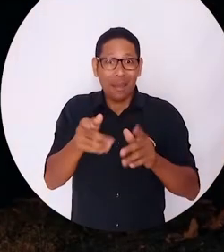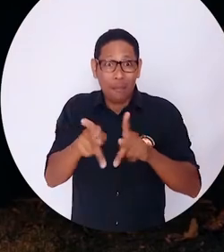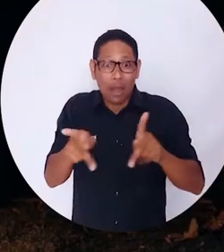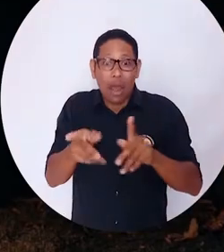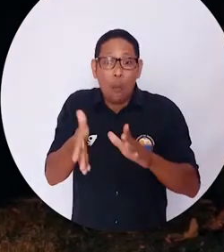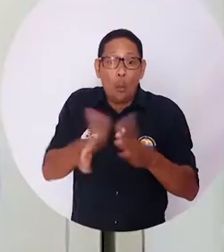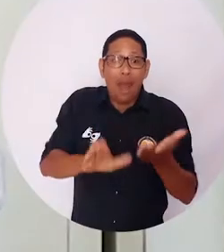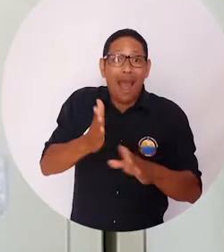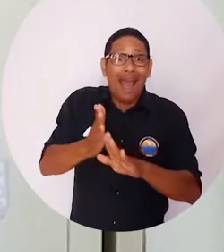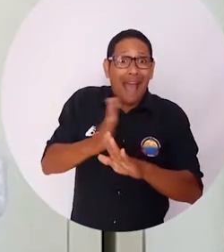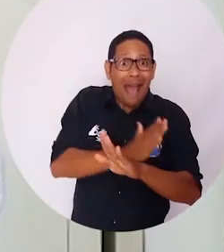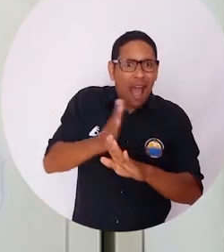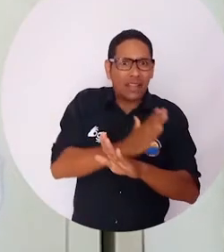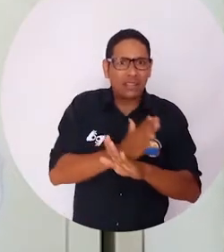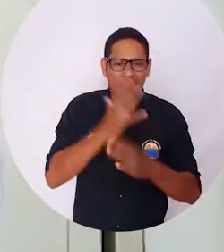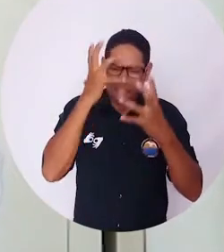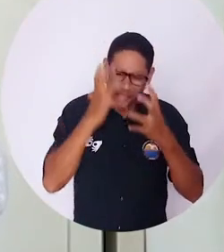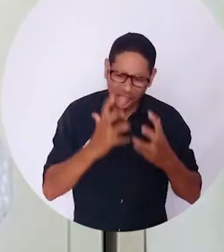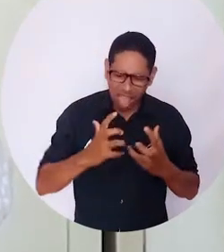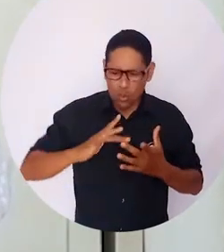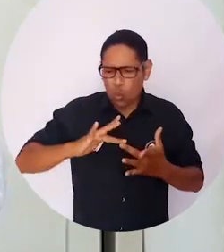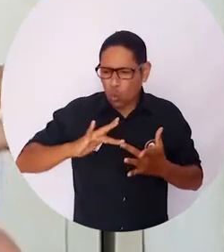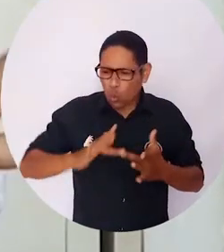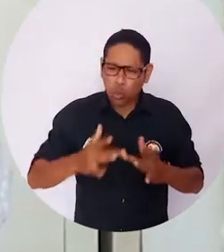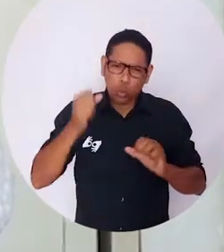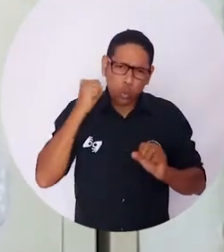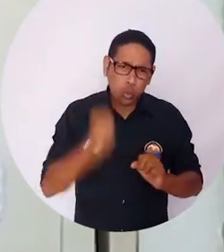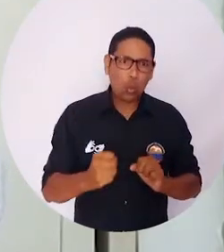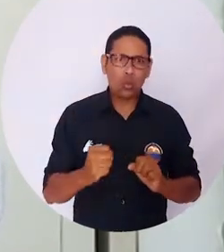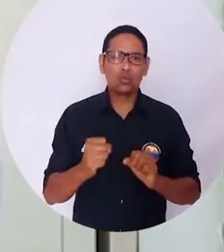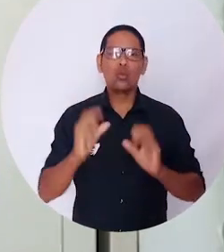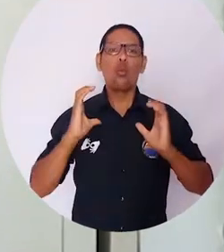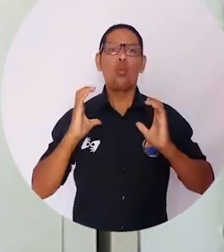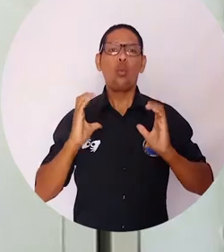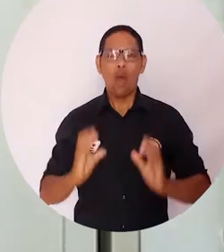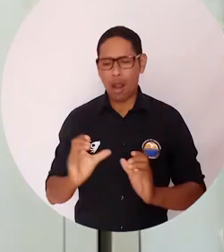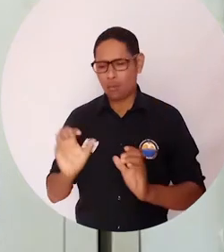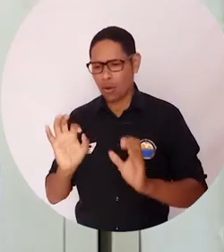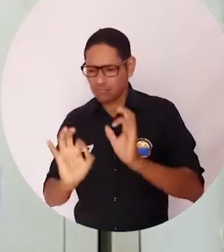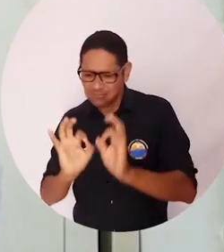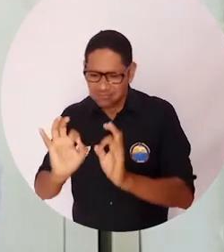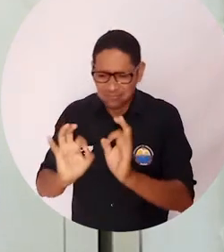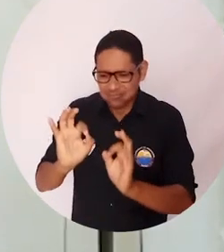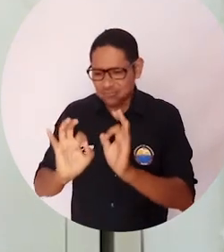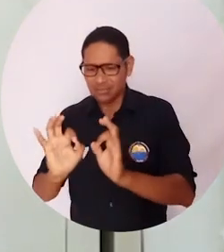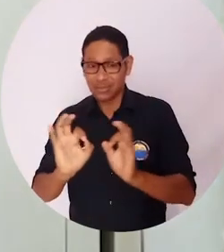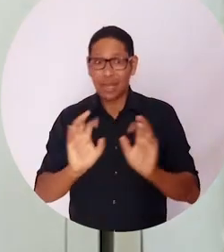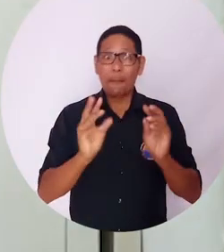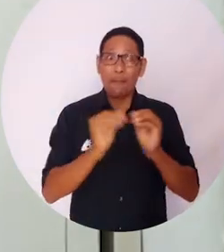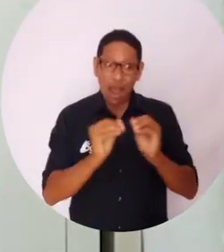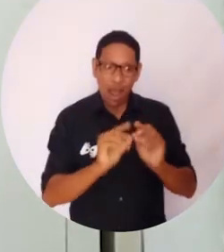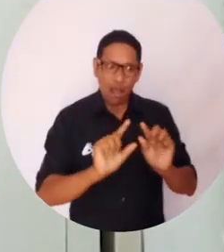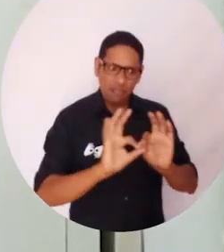del cuerpo y también la preparación de las personas a su alrededor que también están viviendo esta agonía